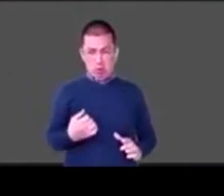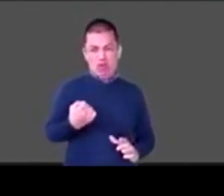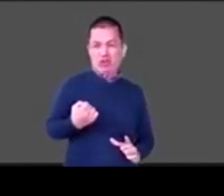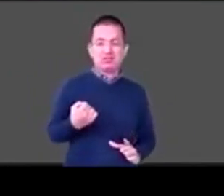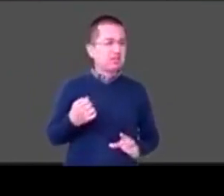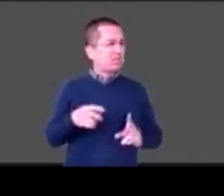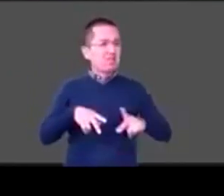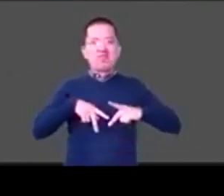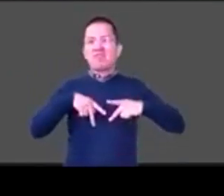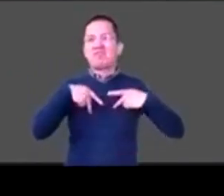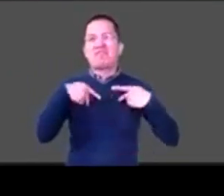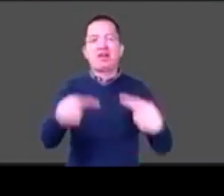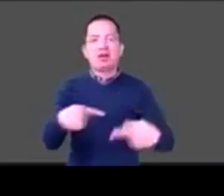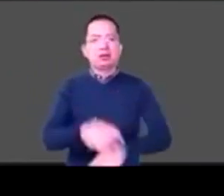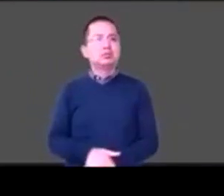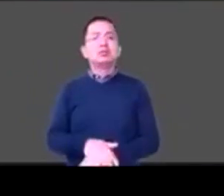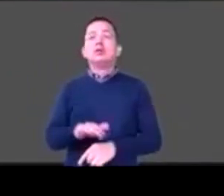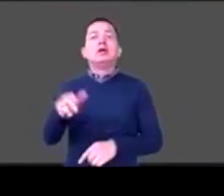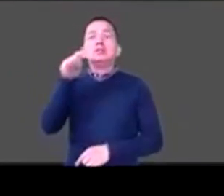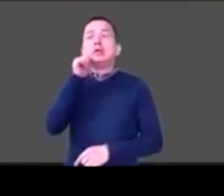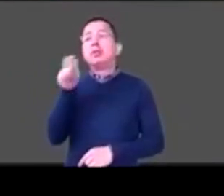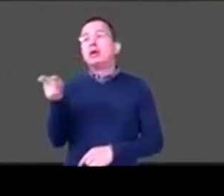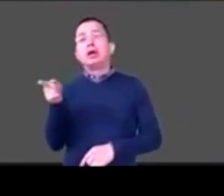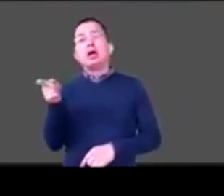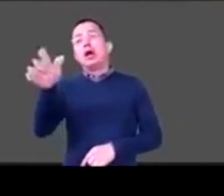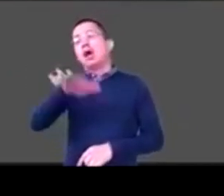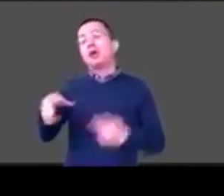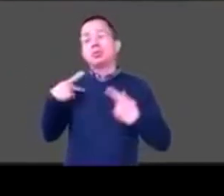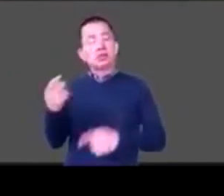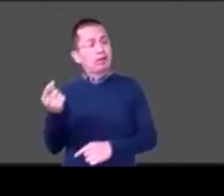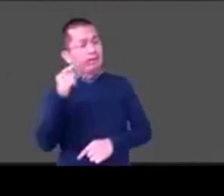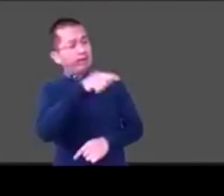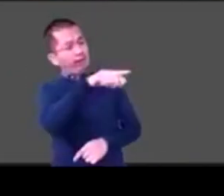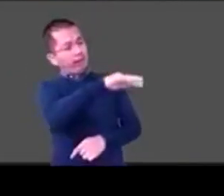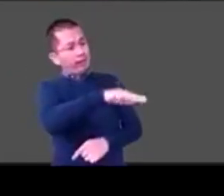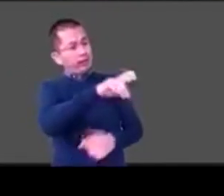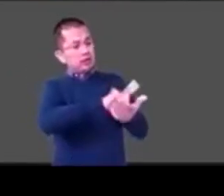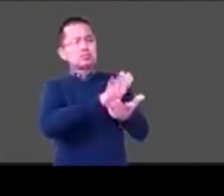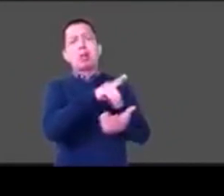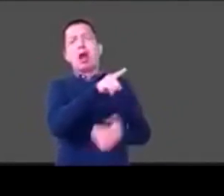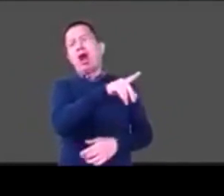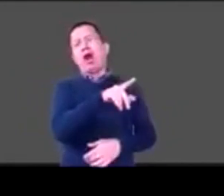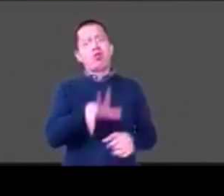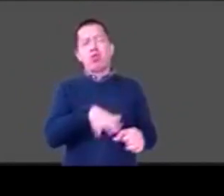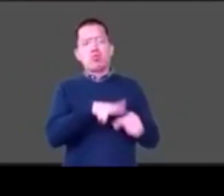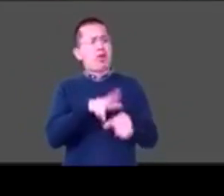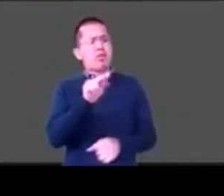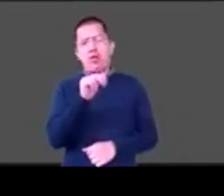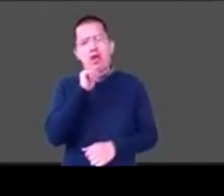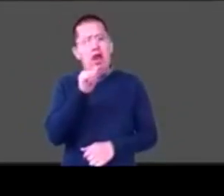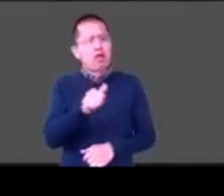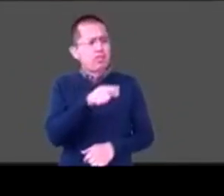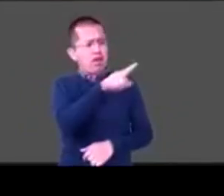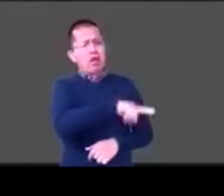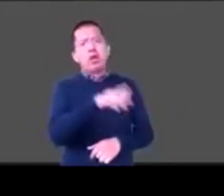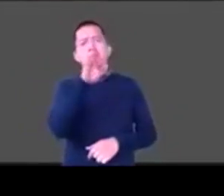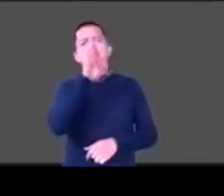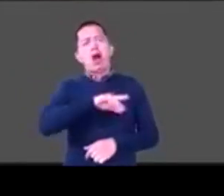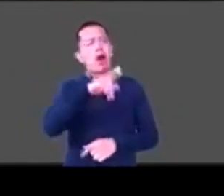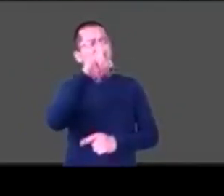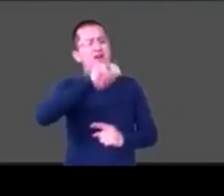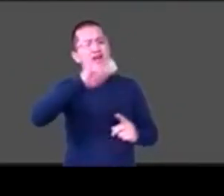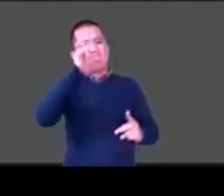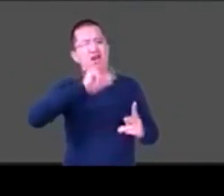con discapacidad como la persona anormal como la persona que presenta las deficiencias pero es que en realidad todos